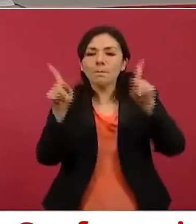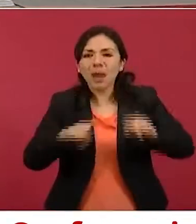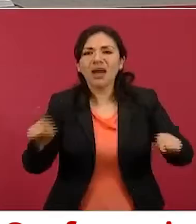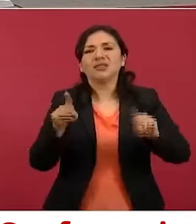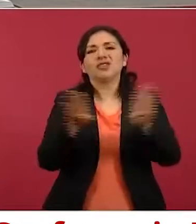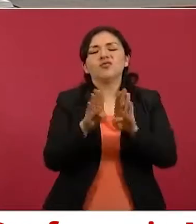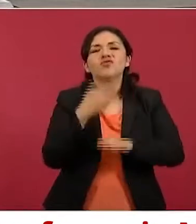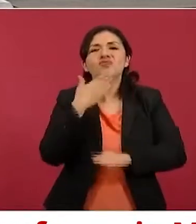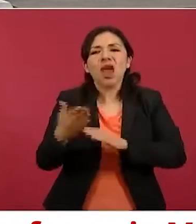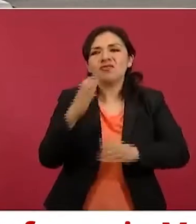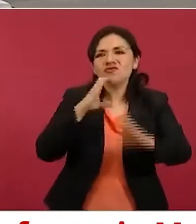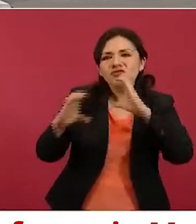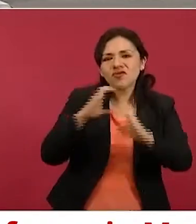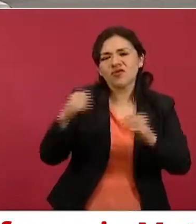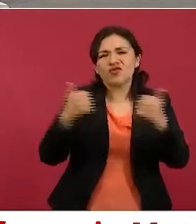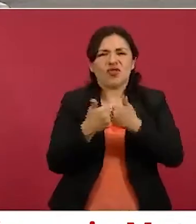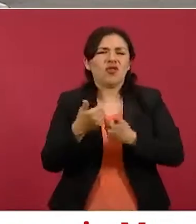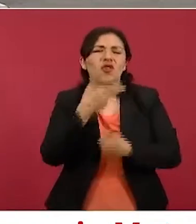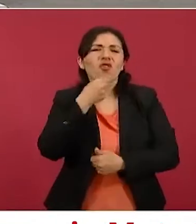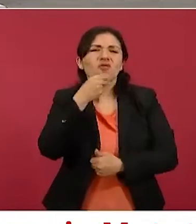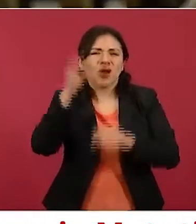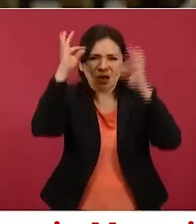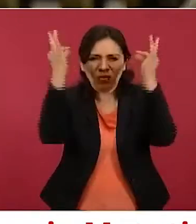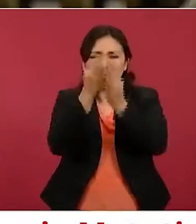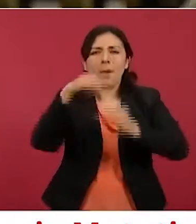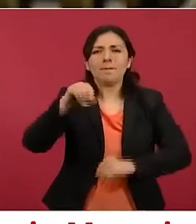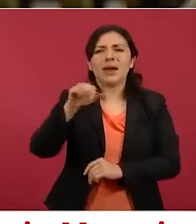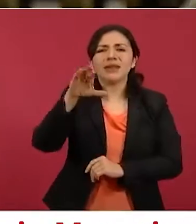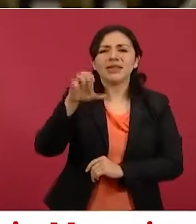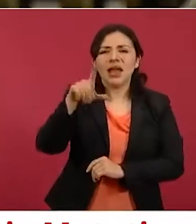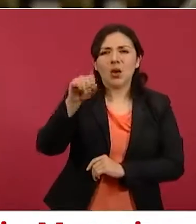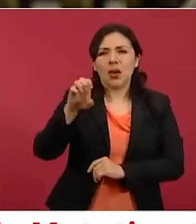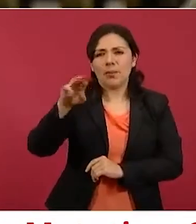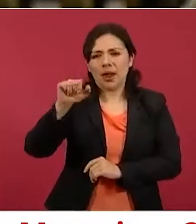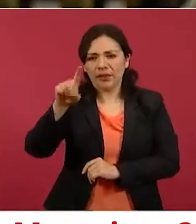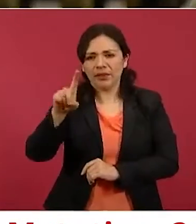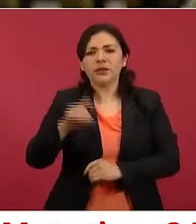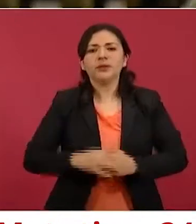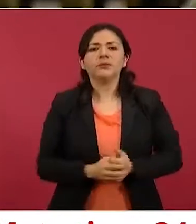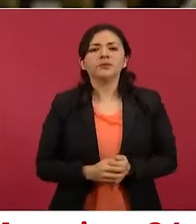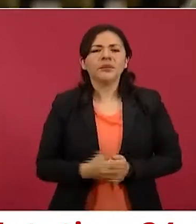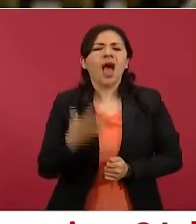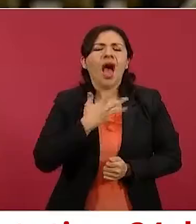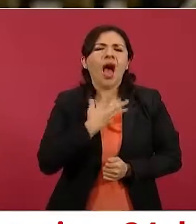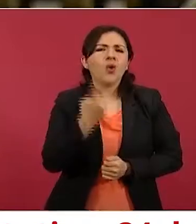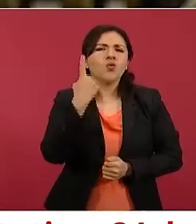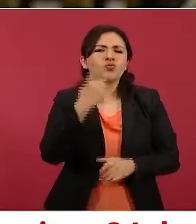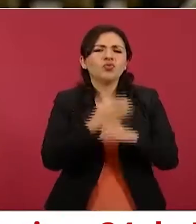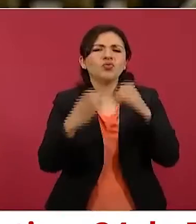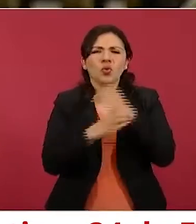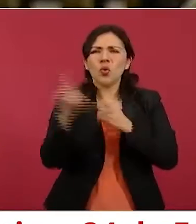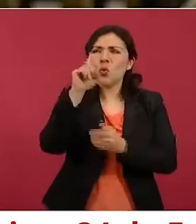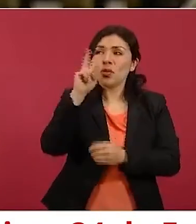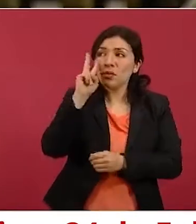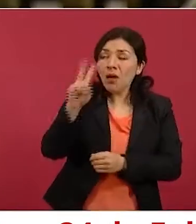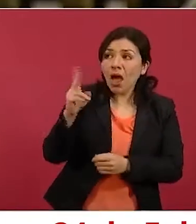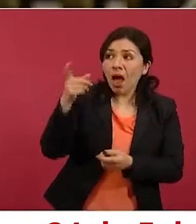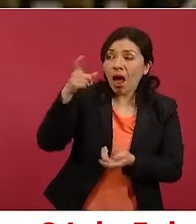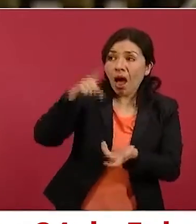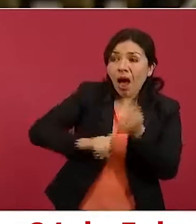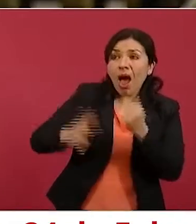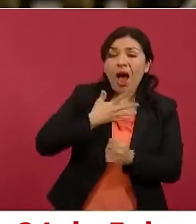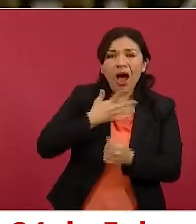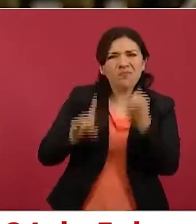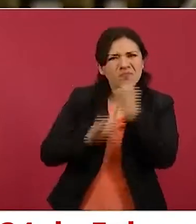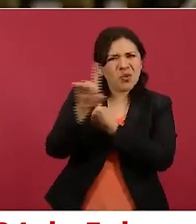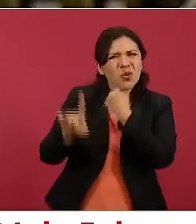manifestaciones del canciller Marcelo Ebrard? Hay una situación derivada y es que cuando se dan este tipo de conflictos, la economía